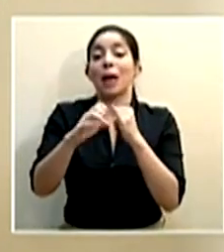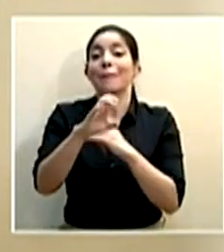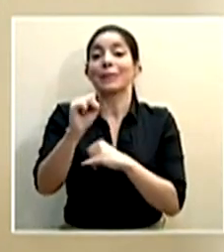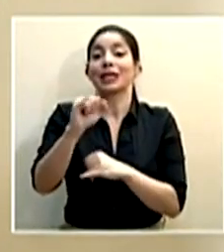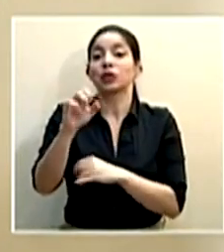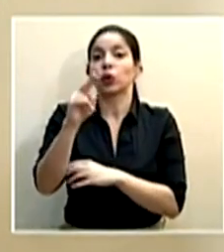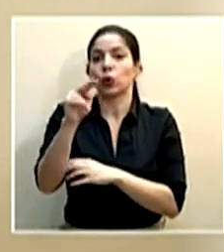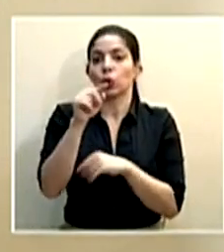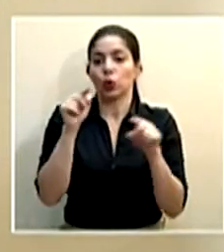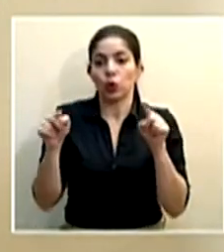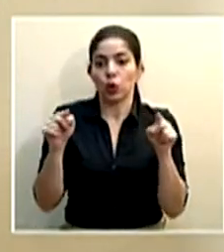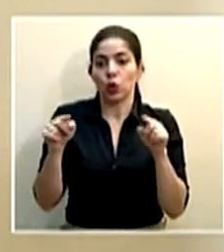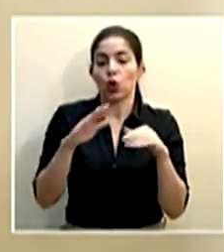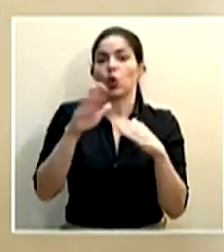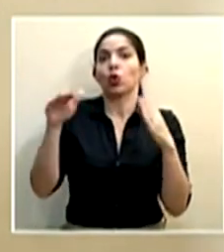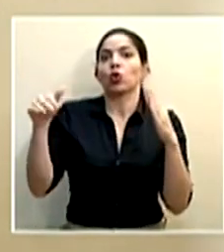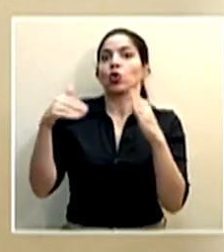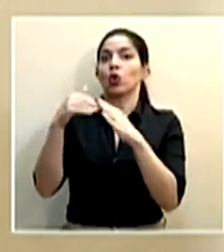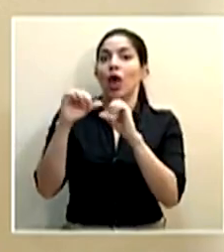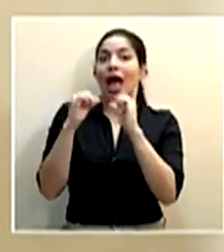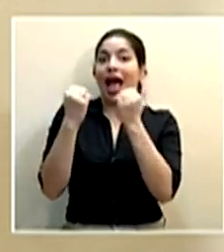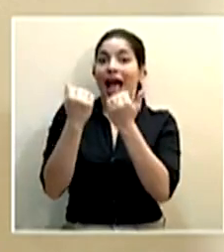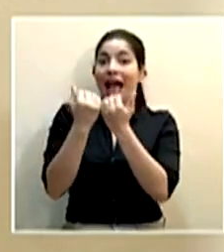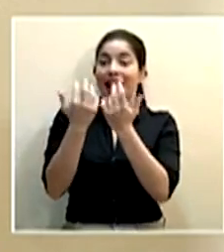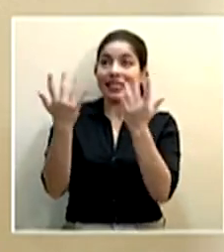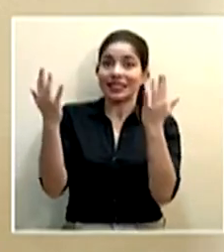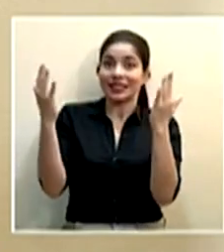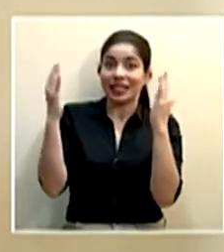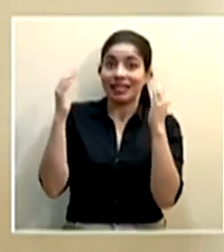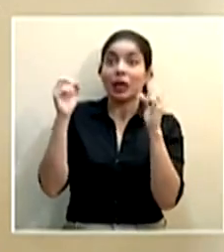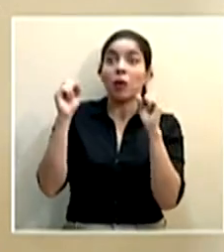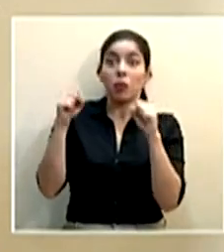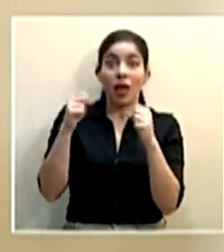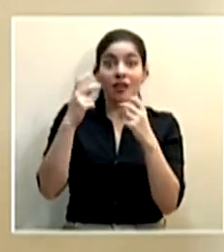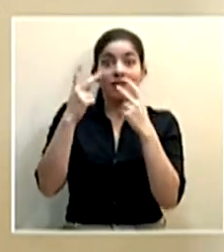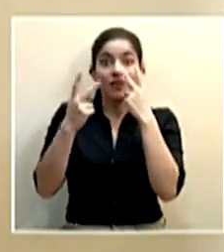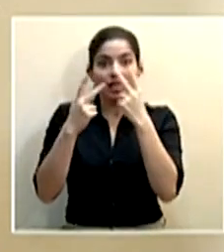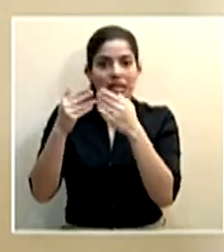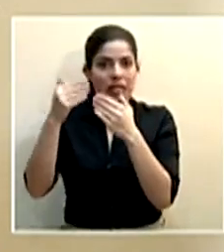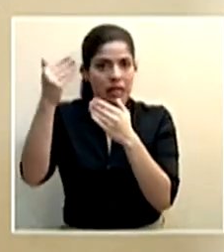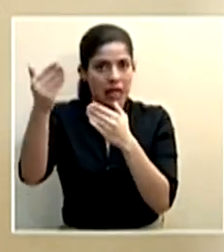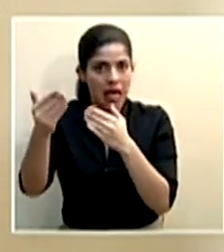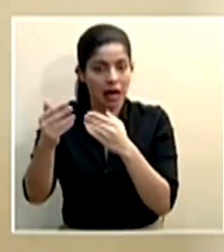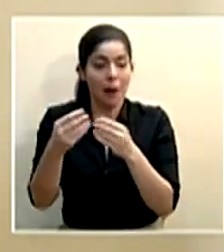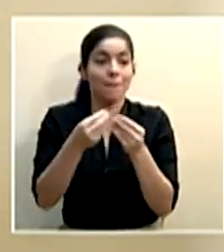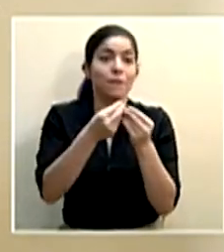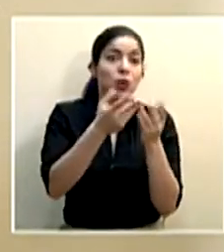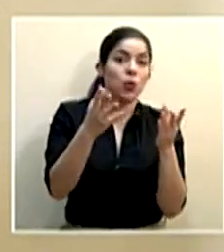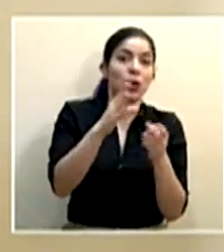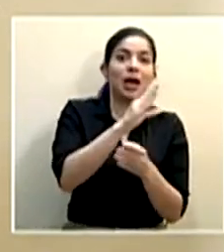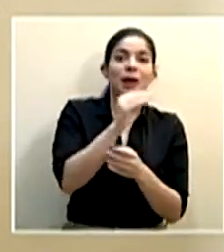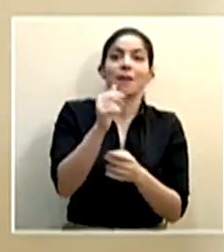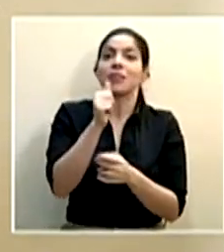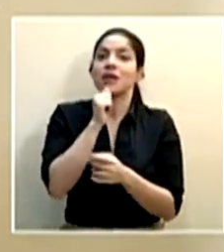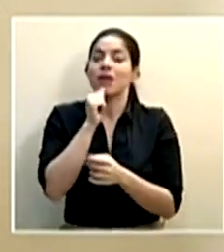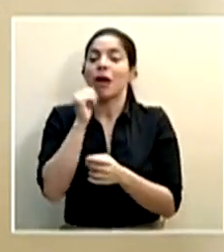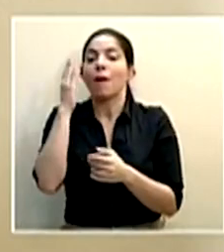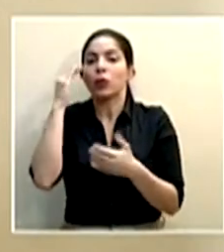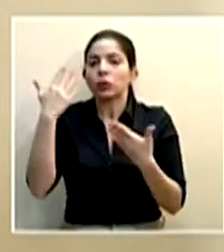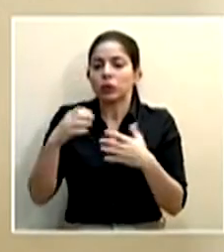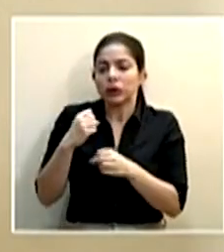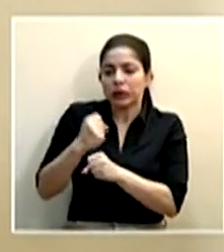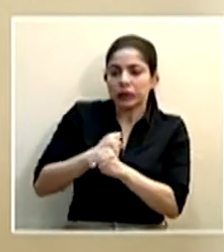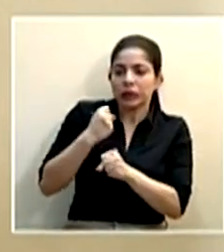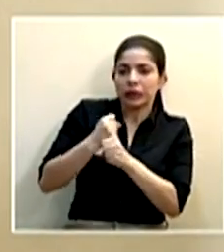junio, con todas las áreas silvestres protegidas que permiten la visitación, tanto las públicas como las privadas, porque venimos trabajando con